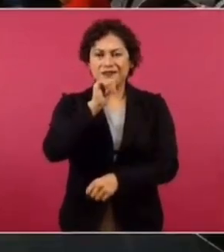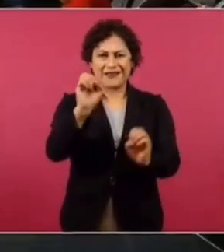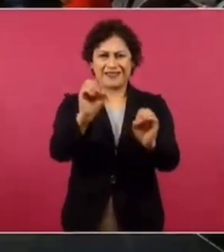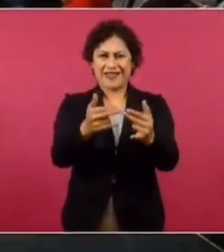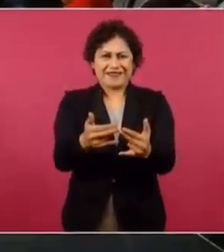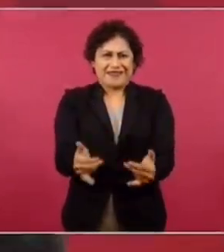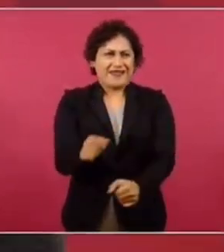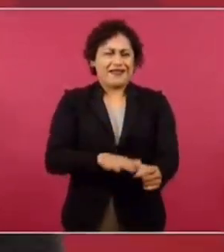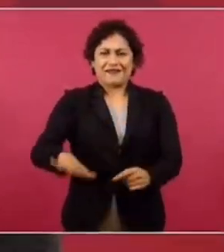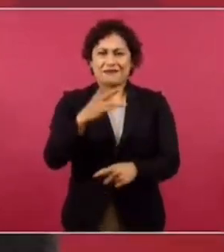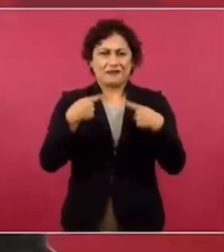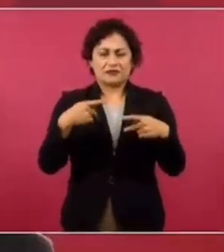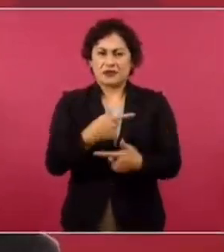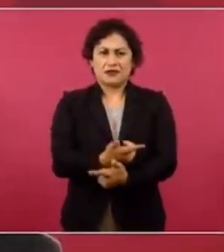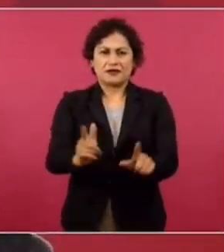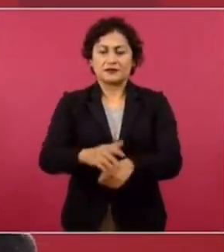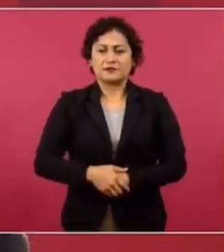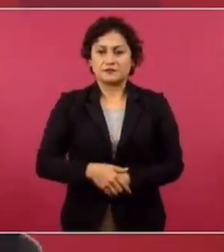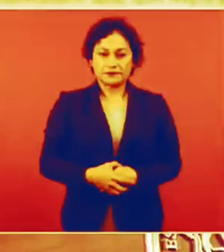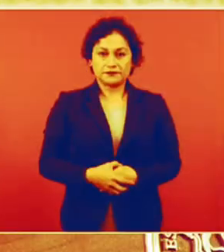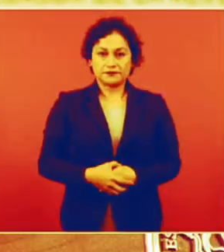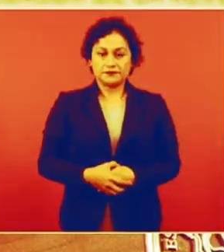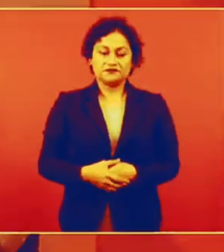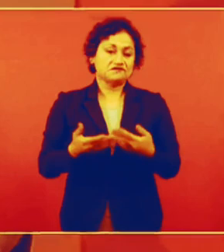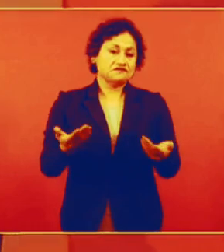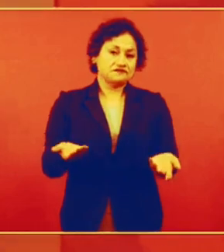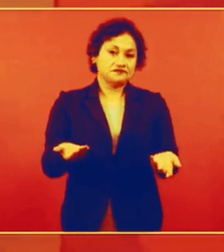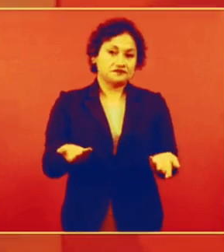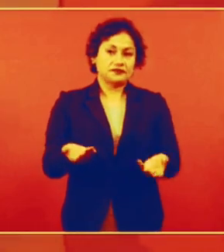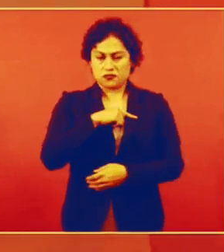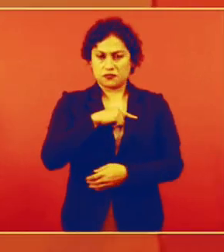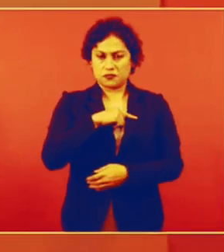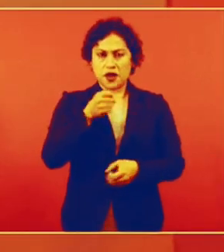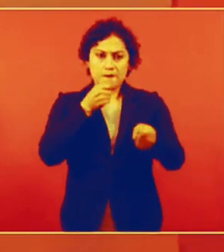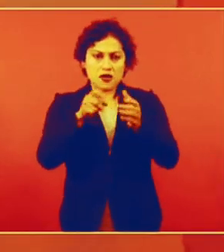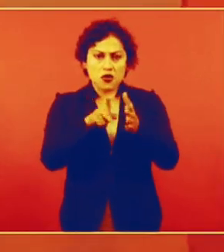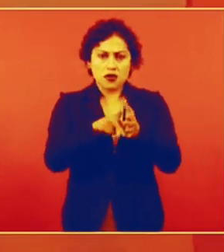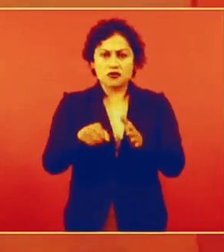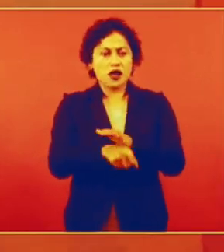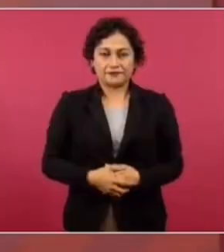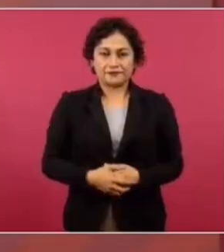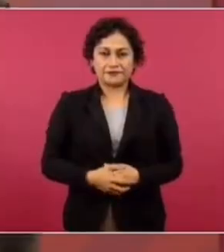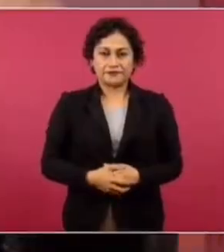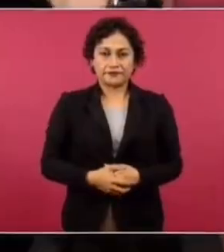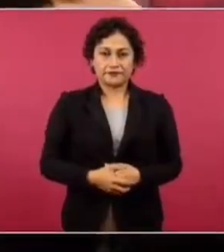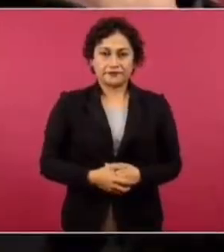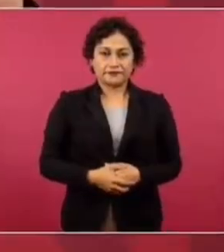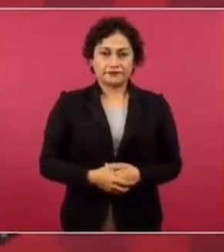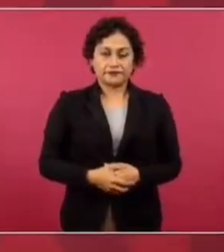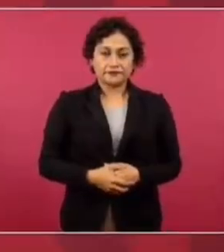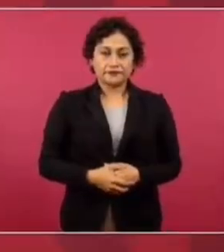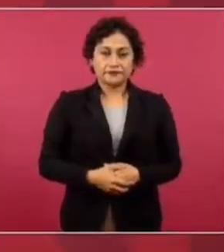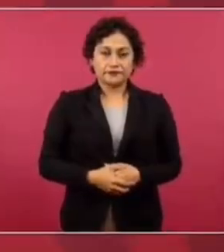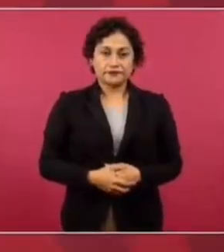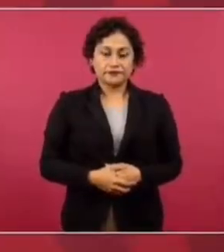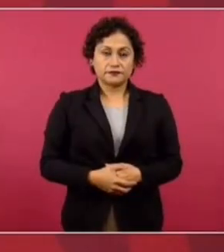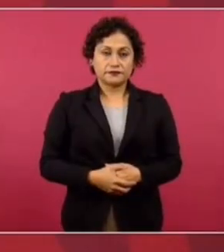mandamos a atacar a nadie, no tenemos periodistas alquilados, comprados, y por eso